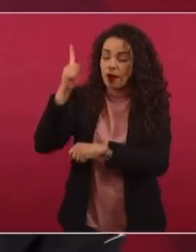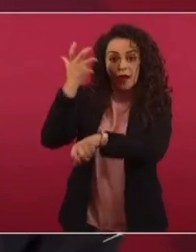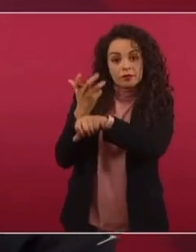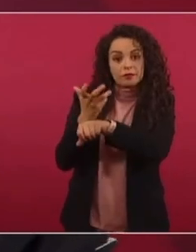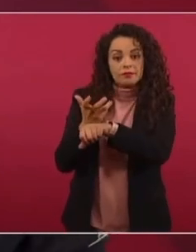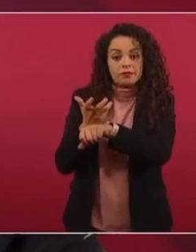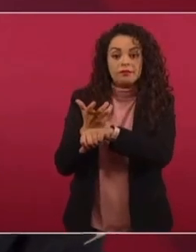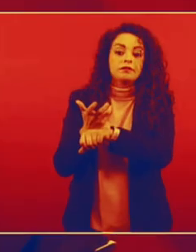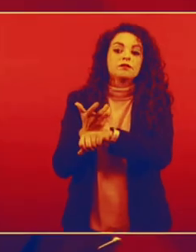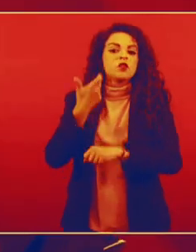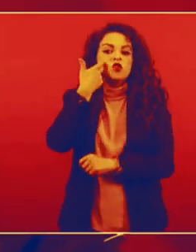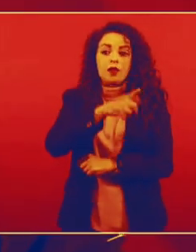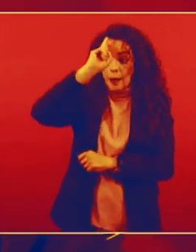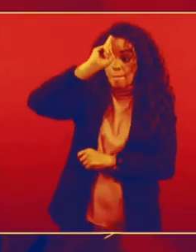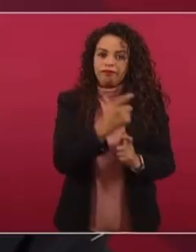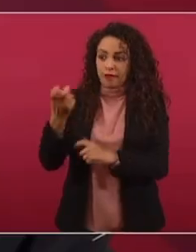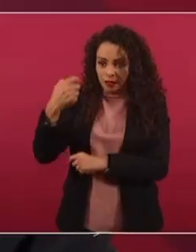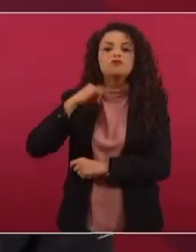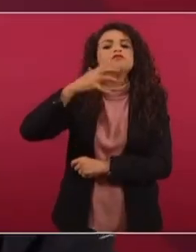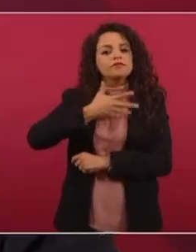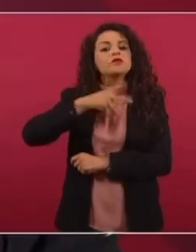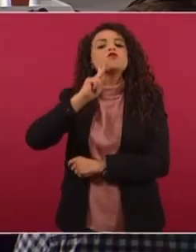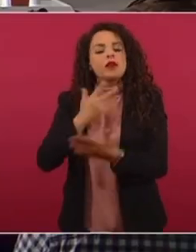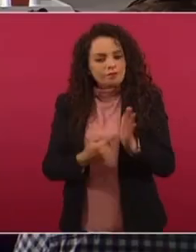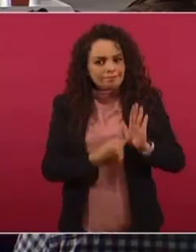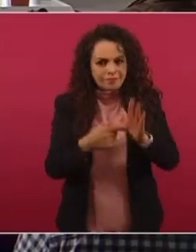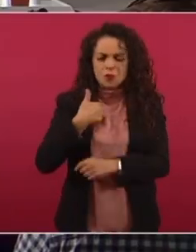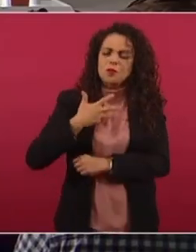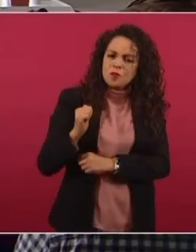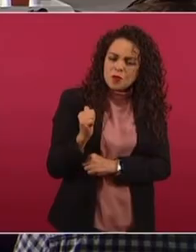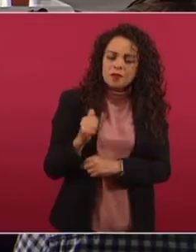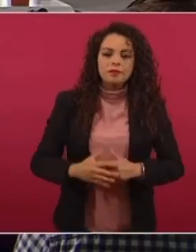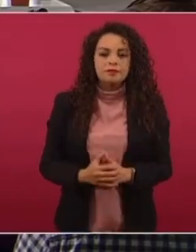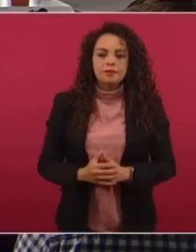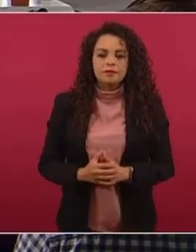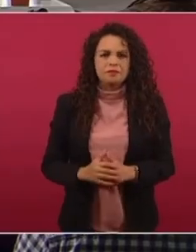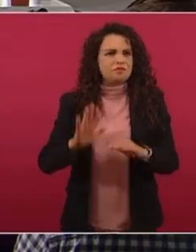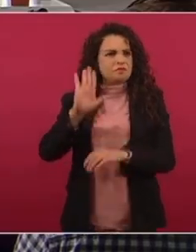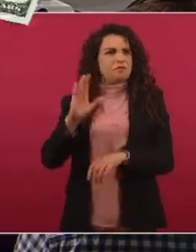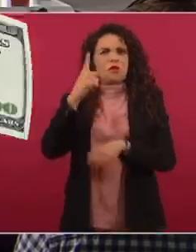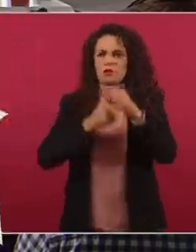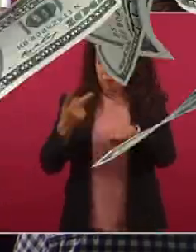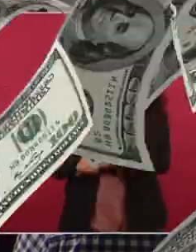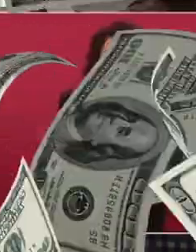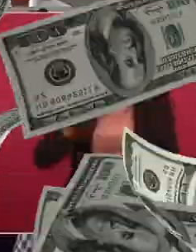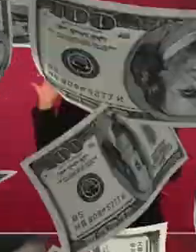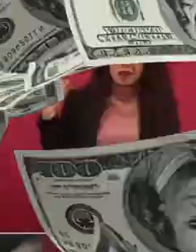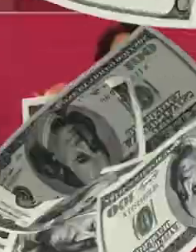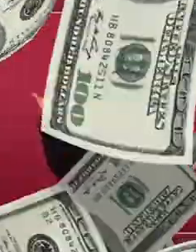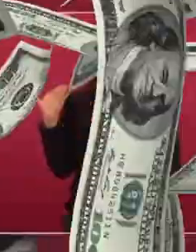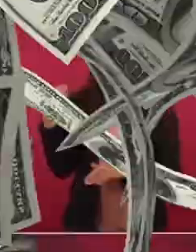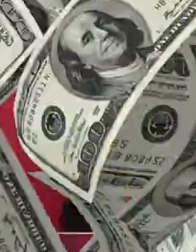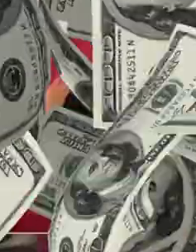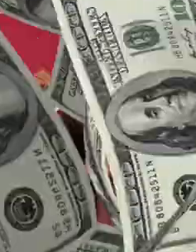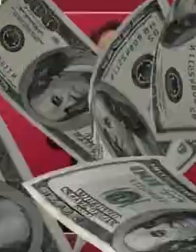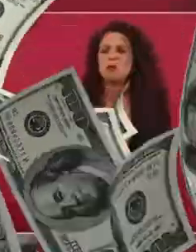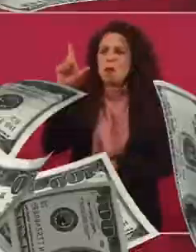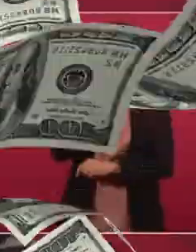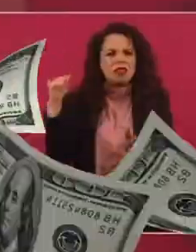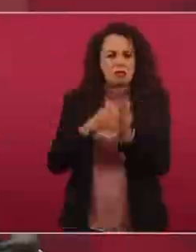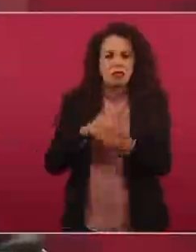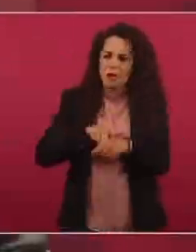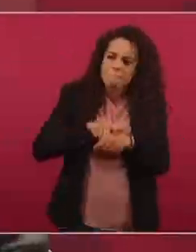para la venta de armas. Yo tengo las pruebas. El año pasado creo que le dieron como 120 mil